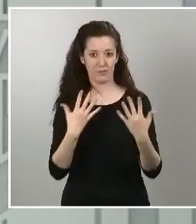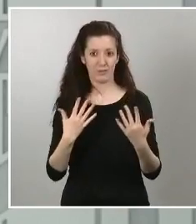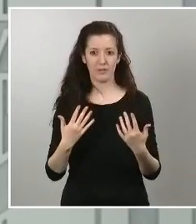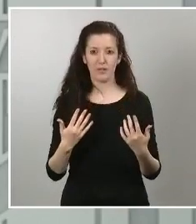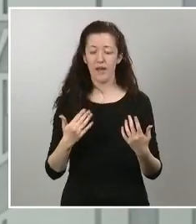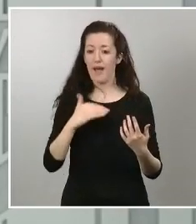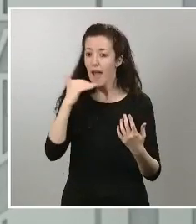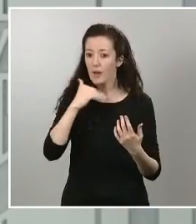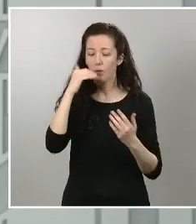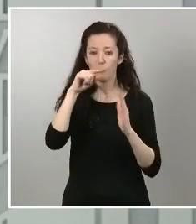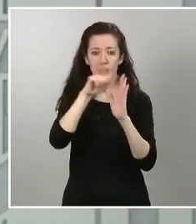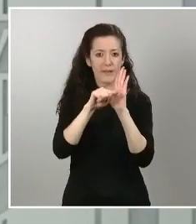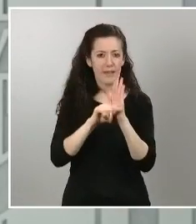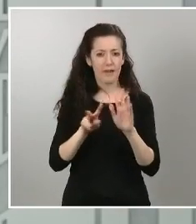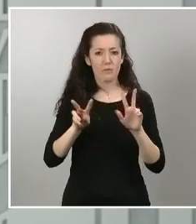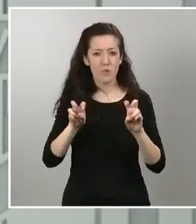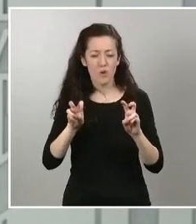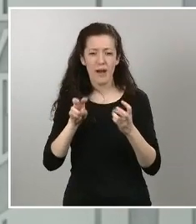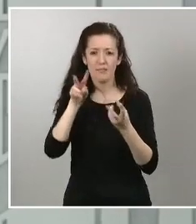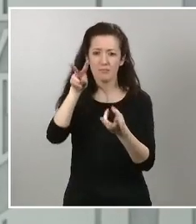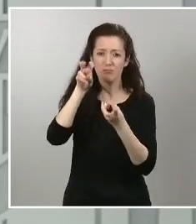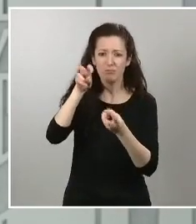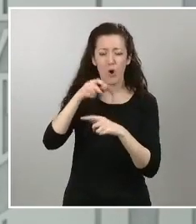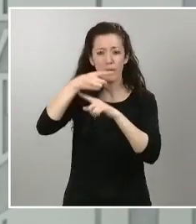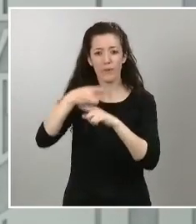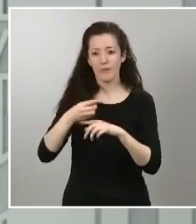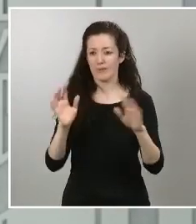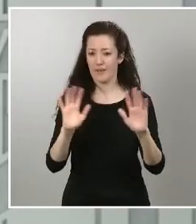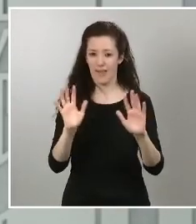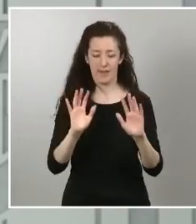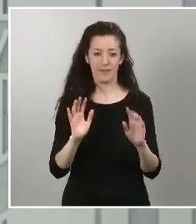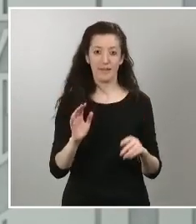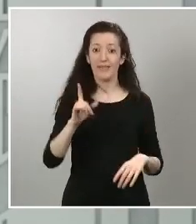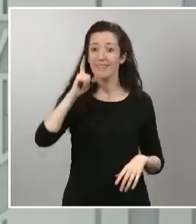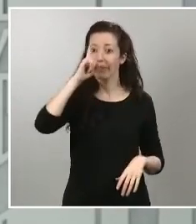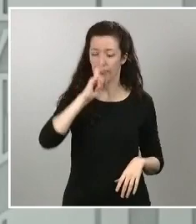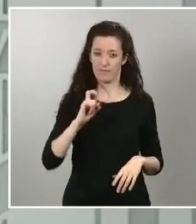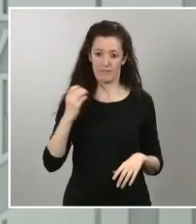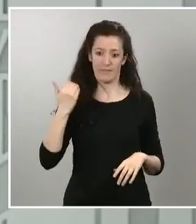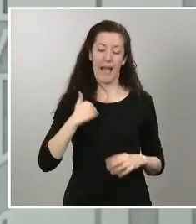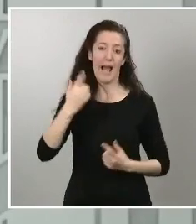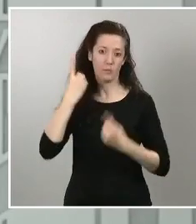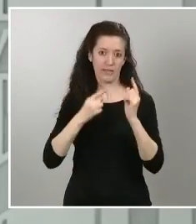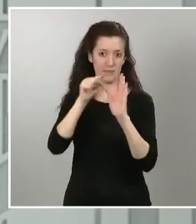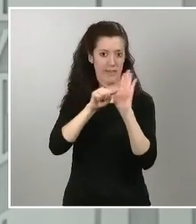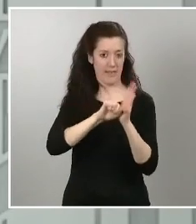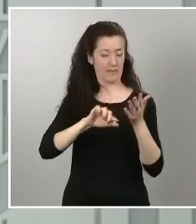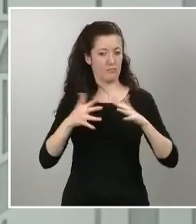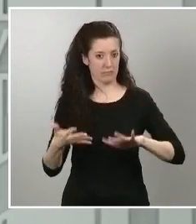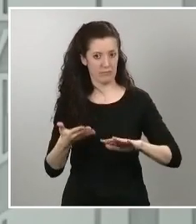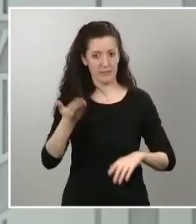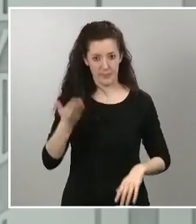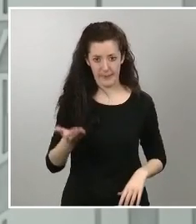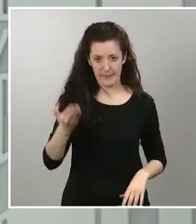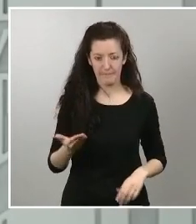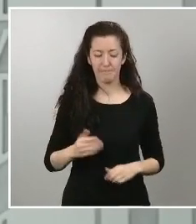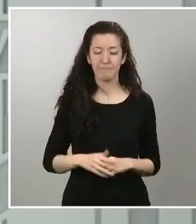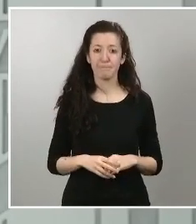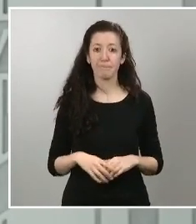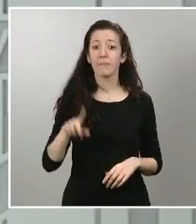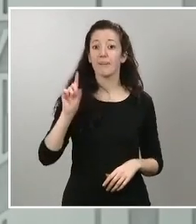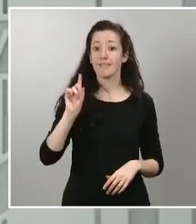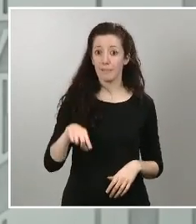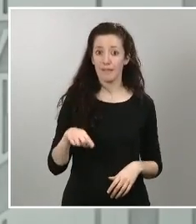recordar las que ya se han puesto en marcha que son muy importantes y seguir trayendo a la mente del conjunto del sector empresarial